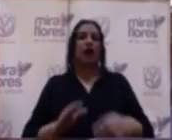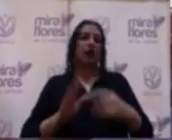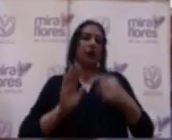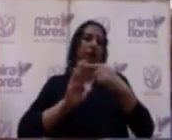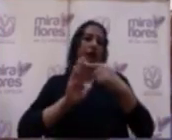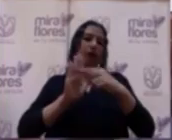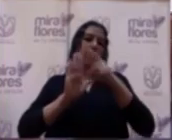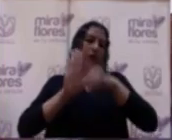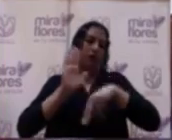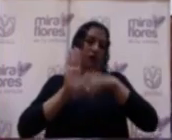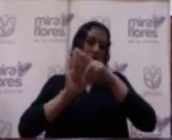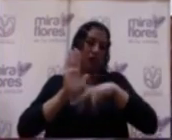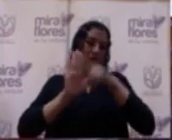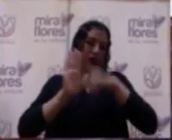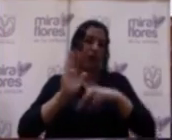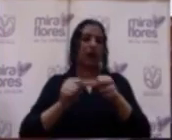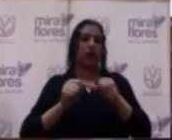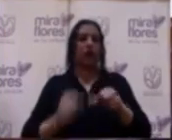470.